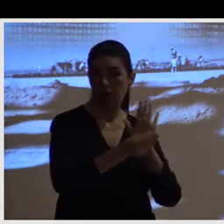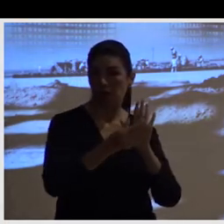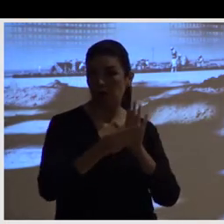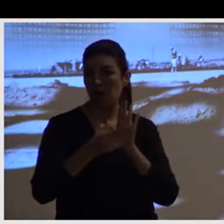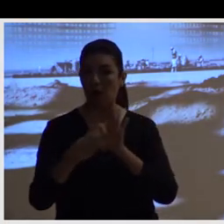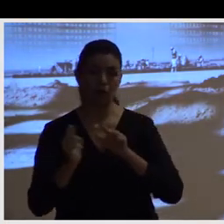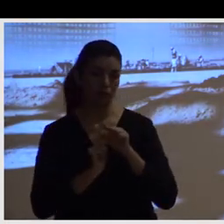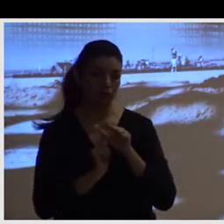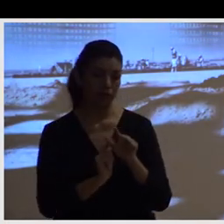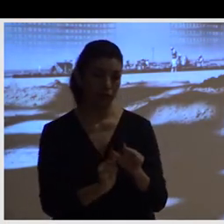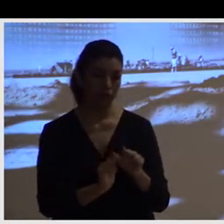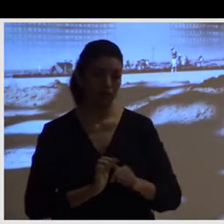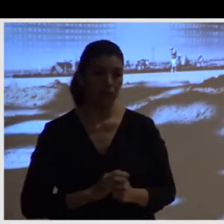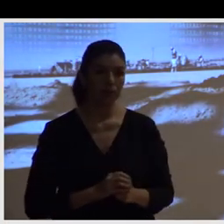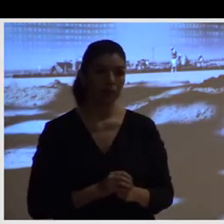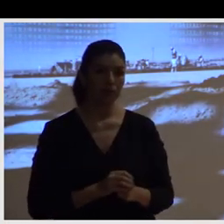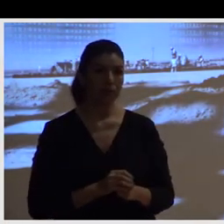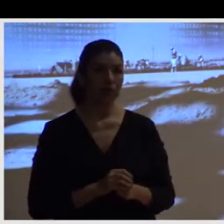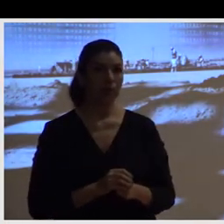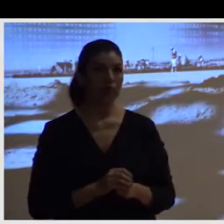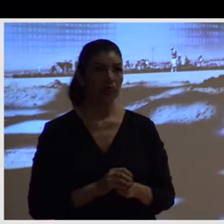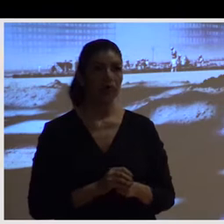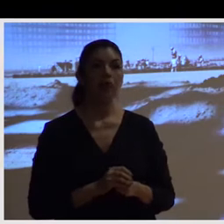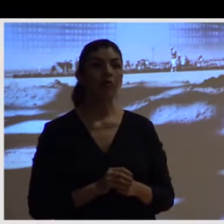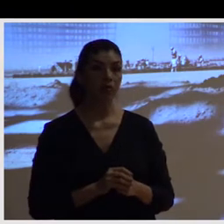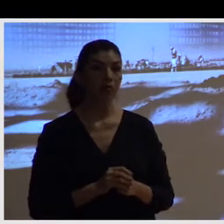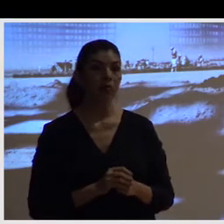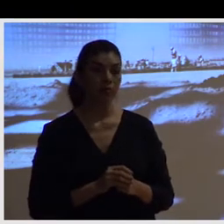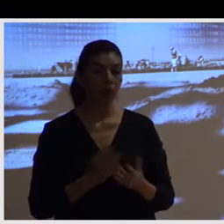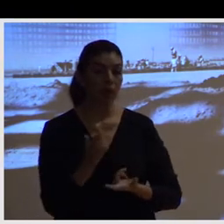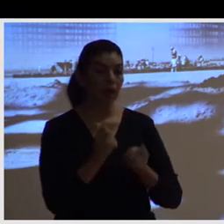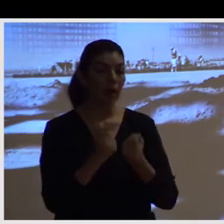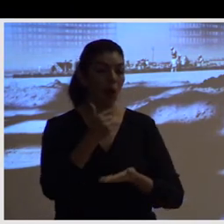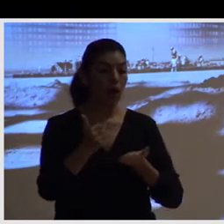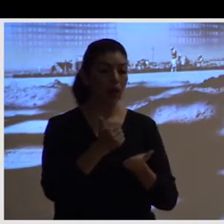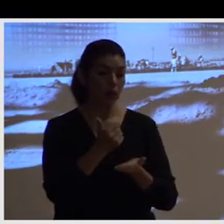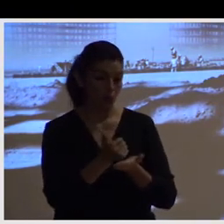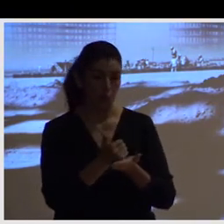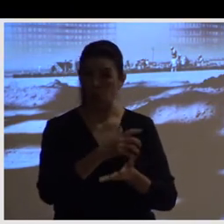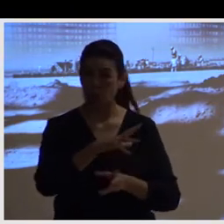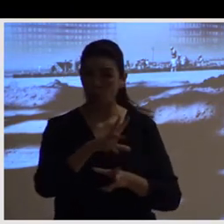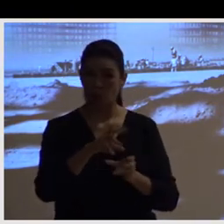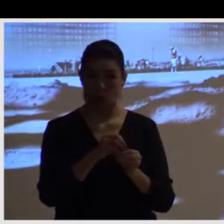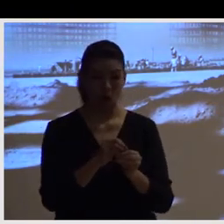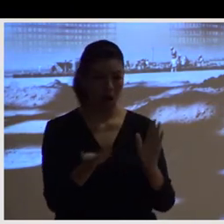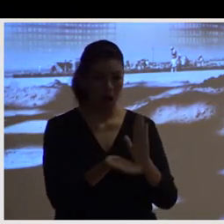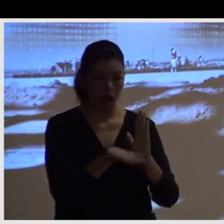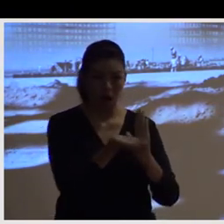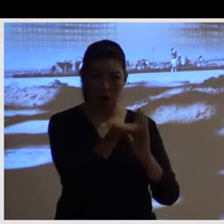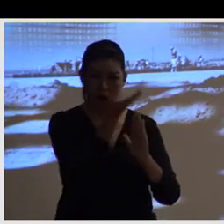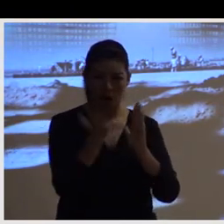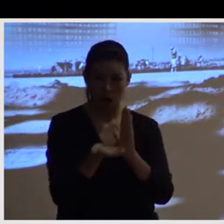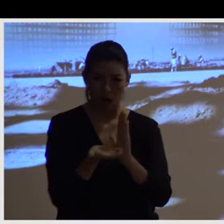De hecho, se han construido ciudades enteras siguiendo este modelo. Brasilia en Latinoamérica es un gran